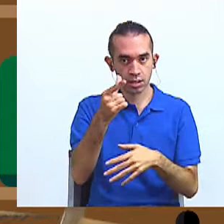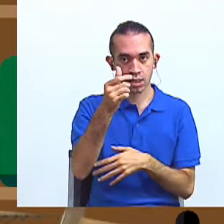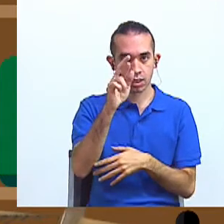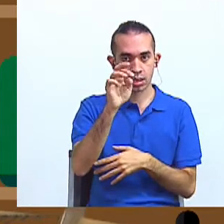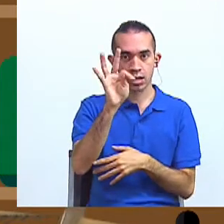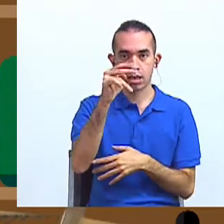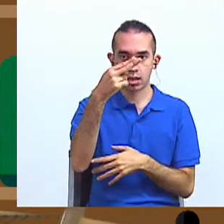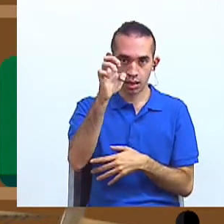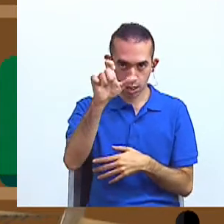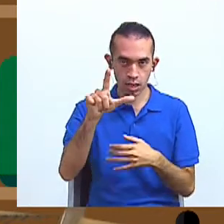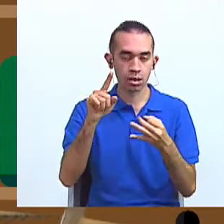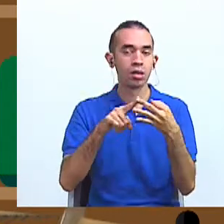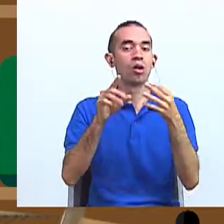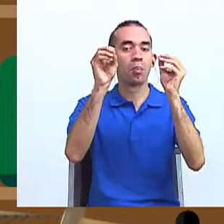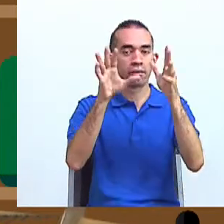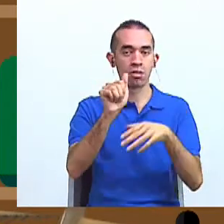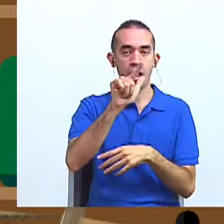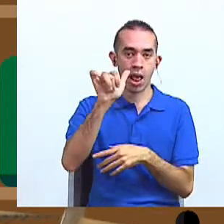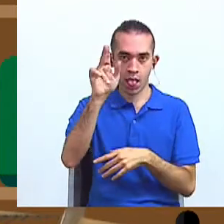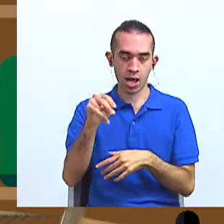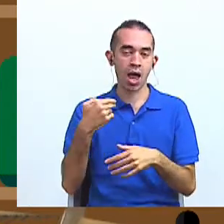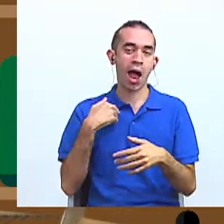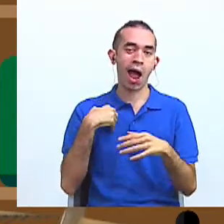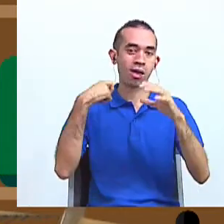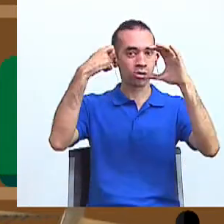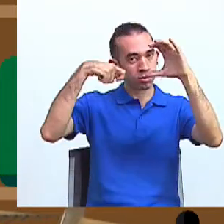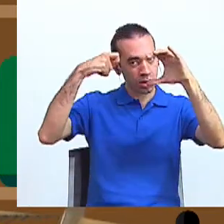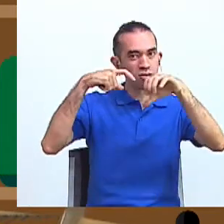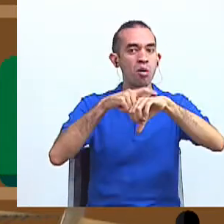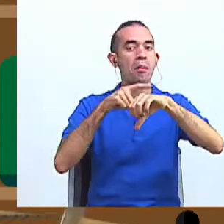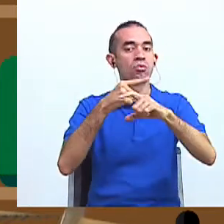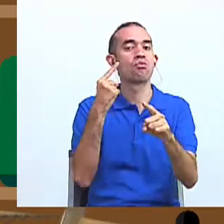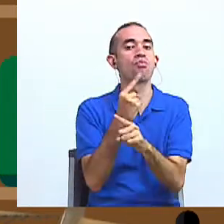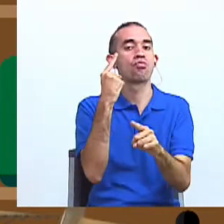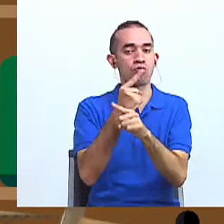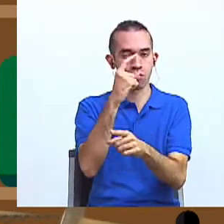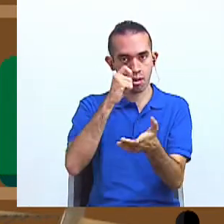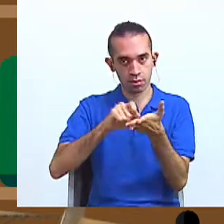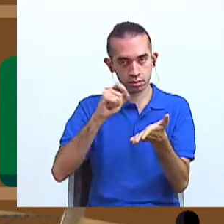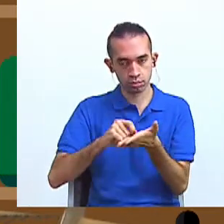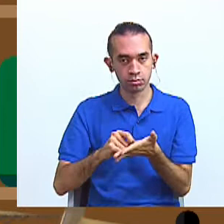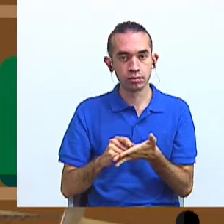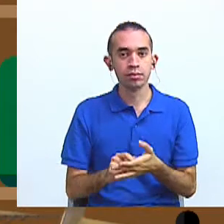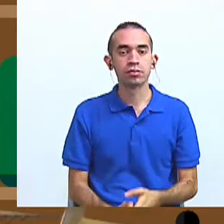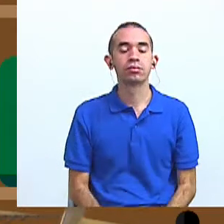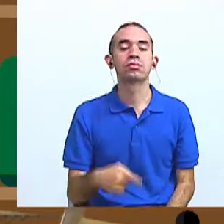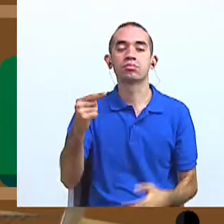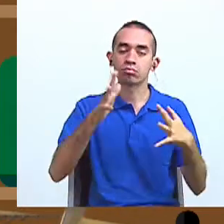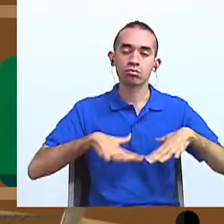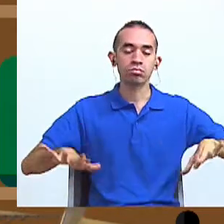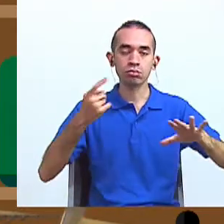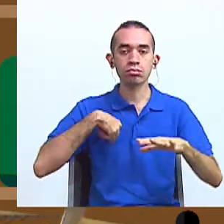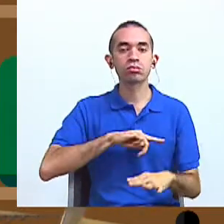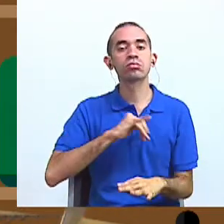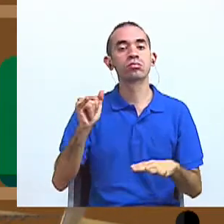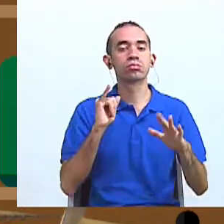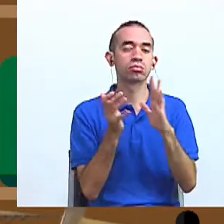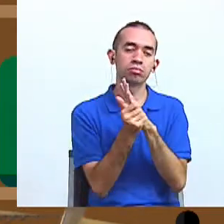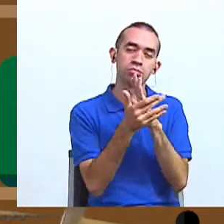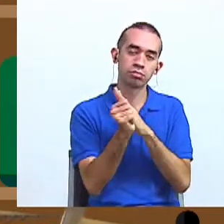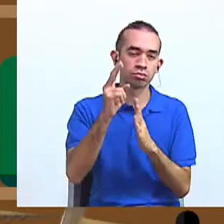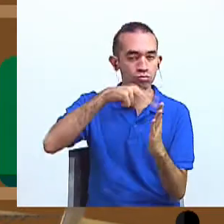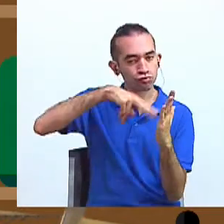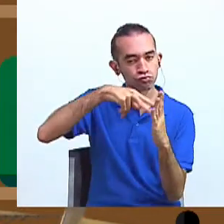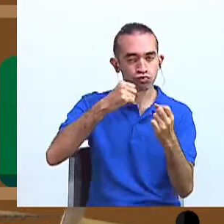Alan, veremos los momentos ortográficos. Recuerden, aquí en este espacio fortalecemos también nuestras habilidades de